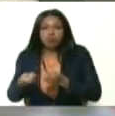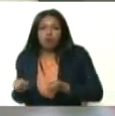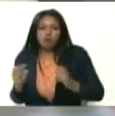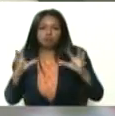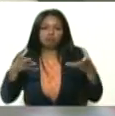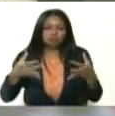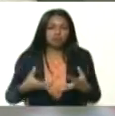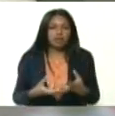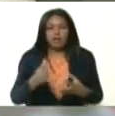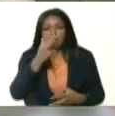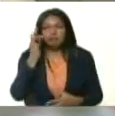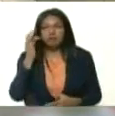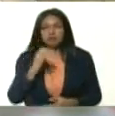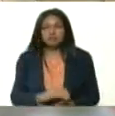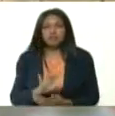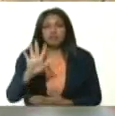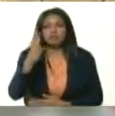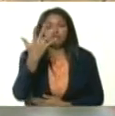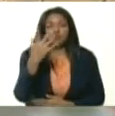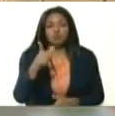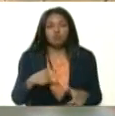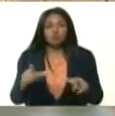En quinto lugar, Alemania.